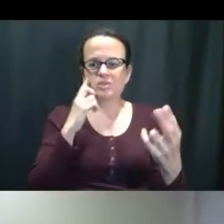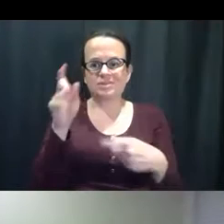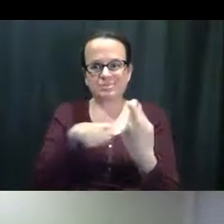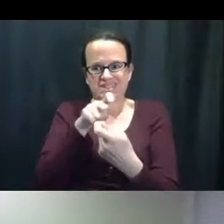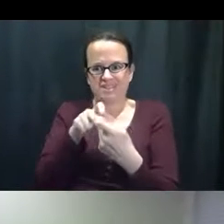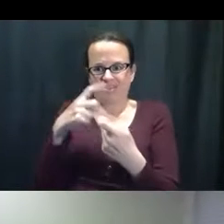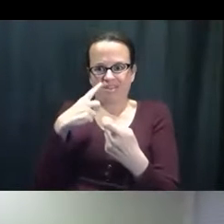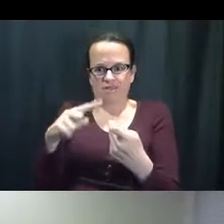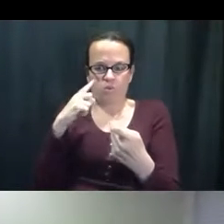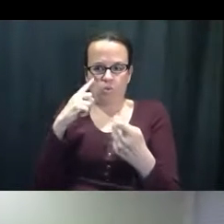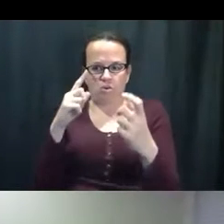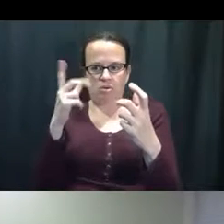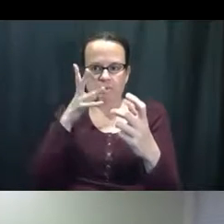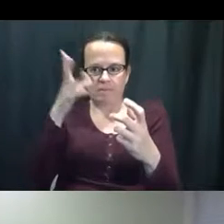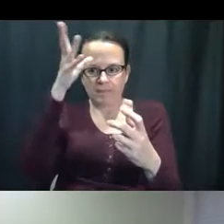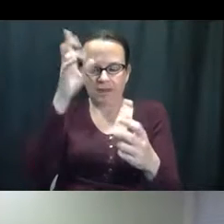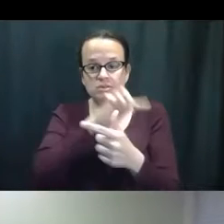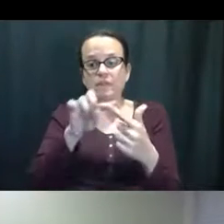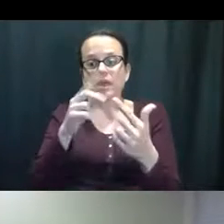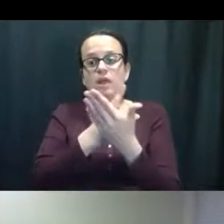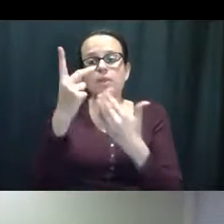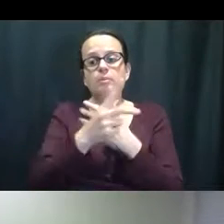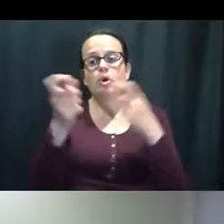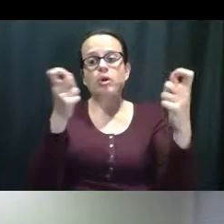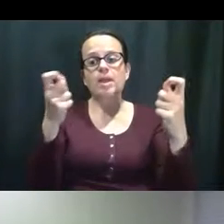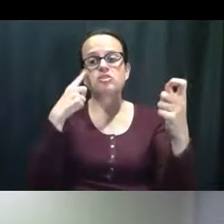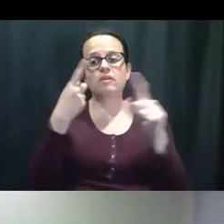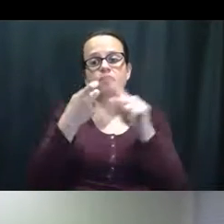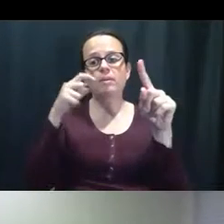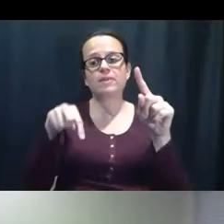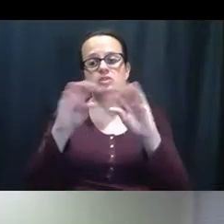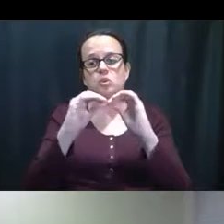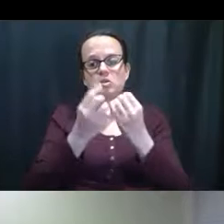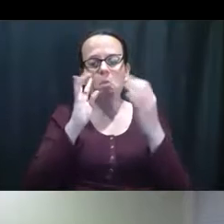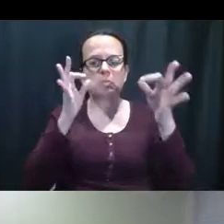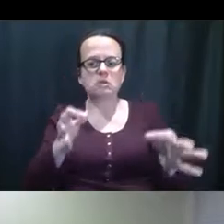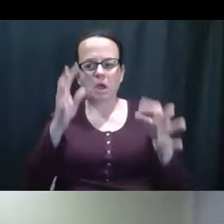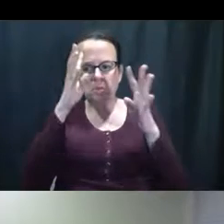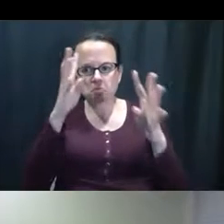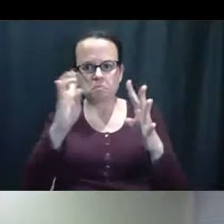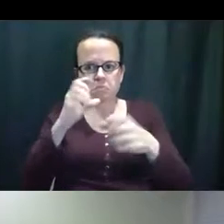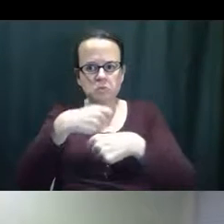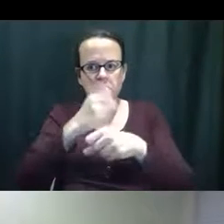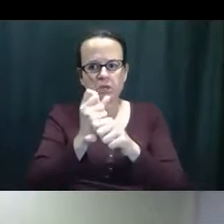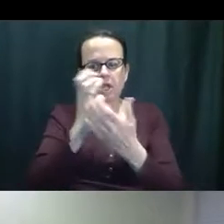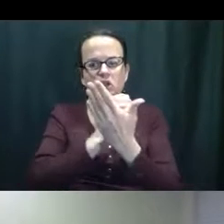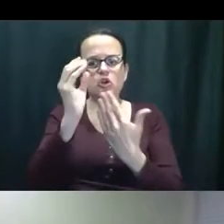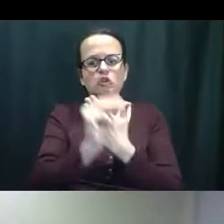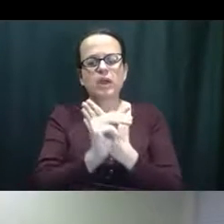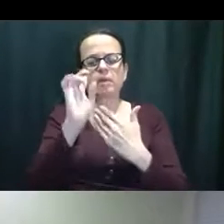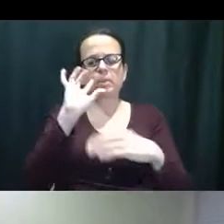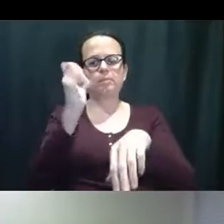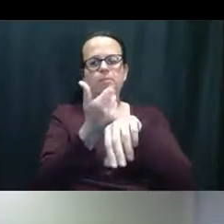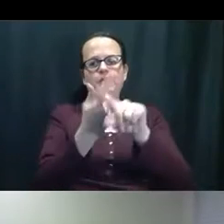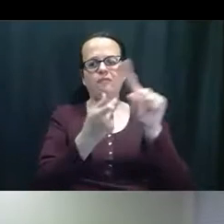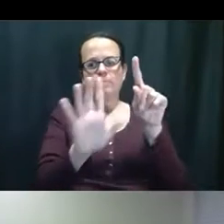específicamente es para programas de por el estirado sal y la organización decidió de